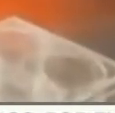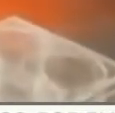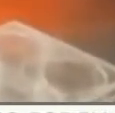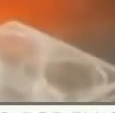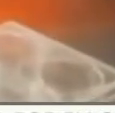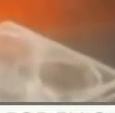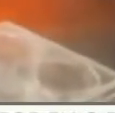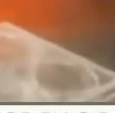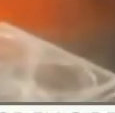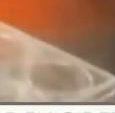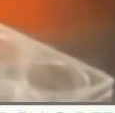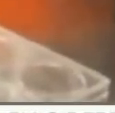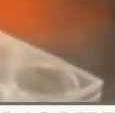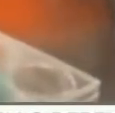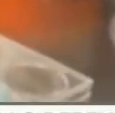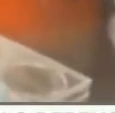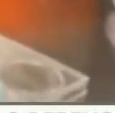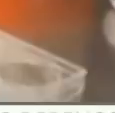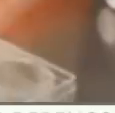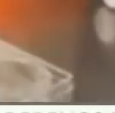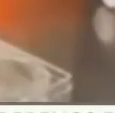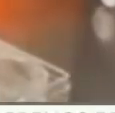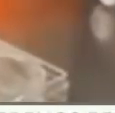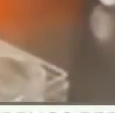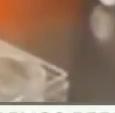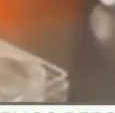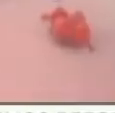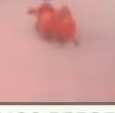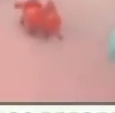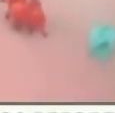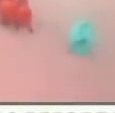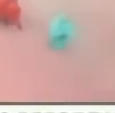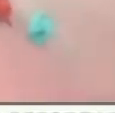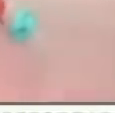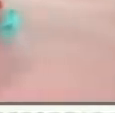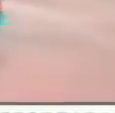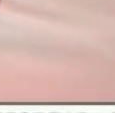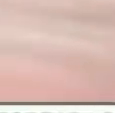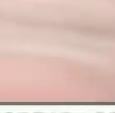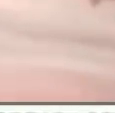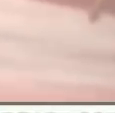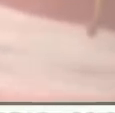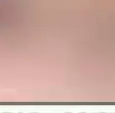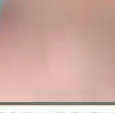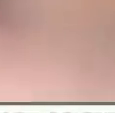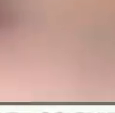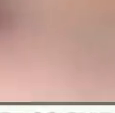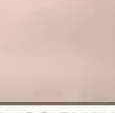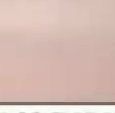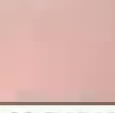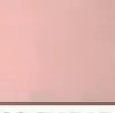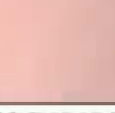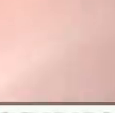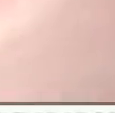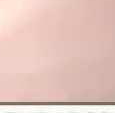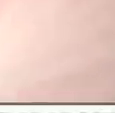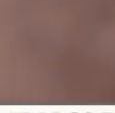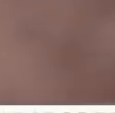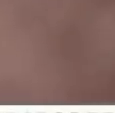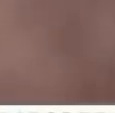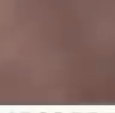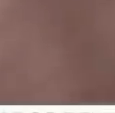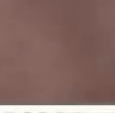vinculado al ministerio, de ciencia y tecnología, publicó un estudio, sobre la aparición, de una nueva variante, la P2,